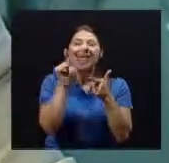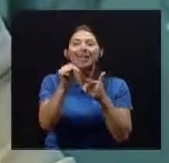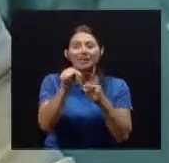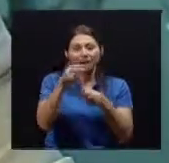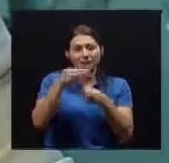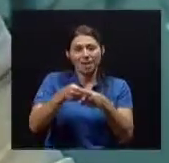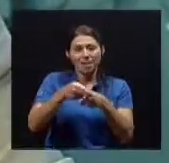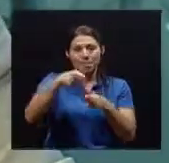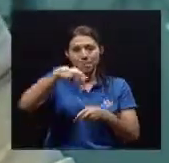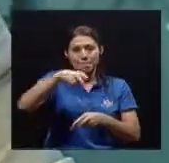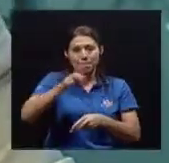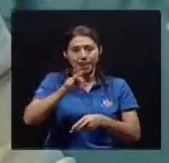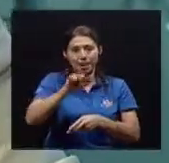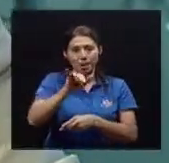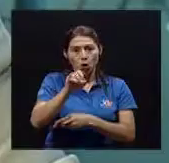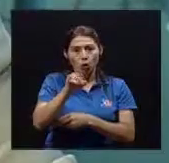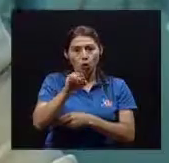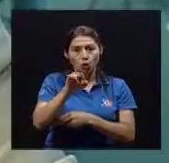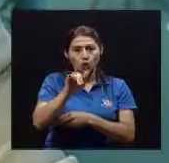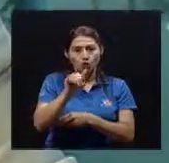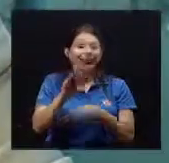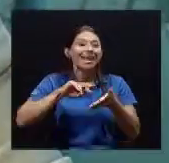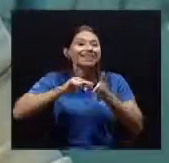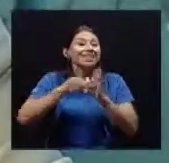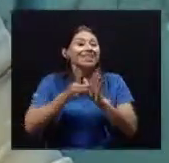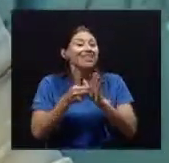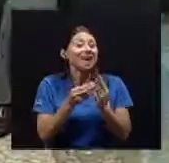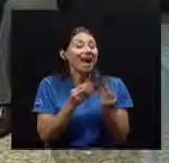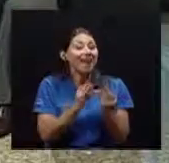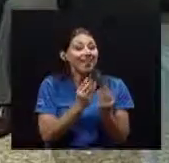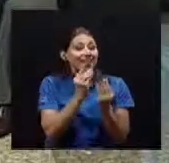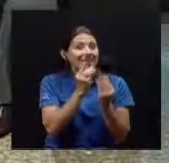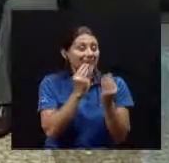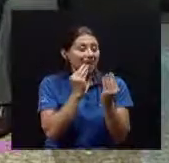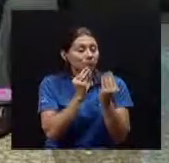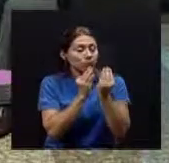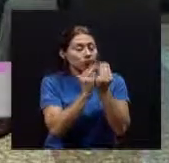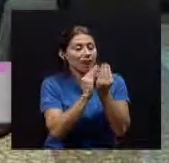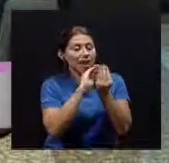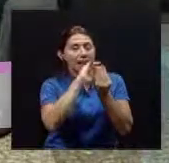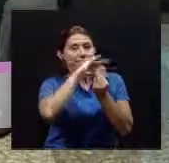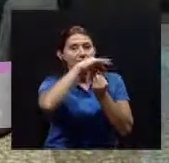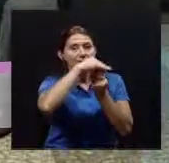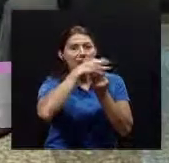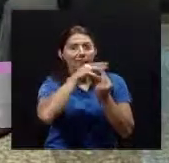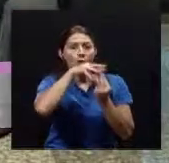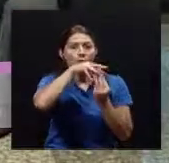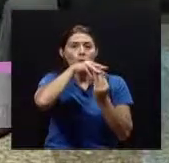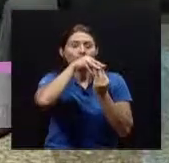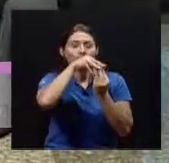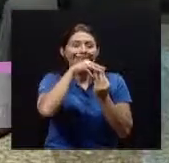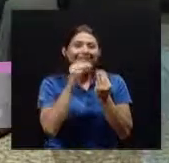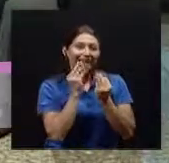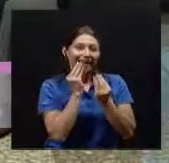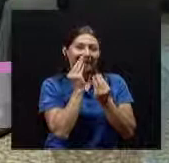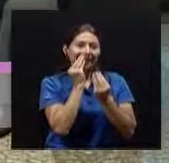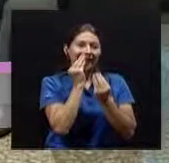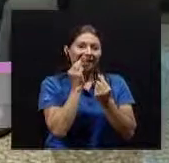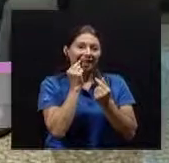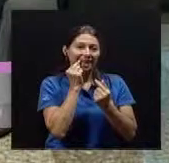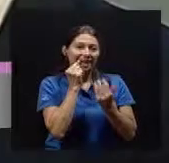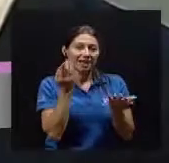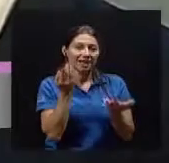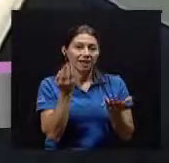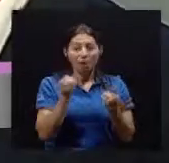tejido periodontal Son los tejidos De soporte A la pieza Si Perdón O sea Podríamos decir En general